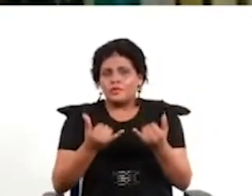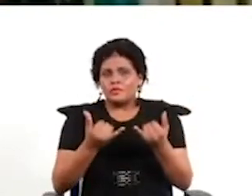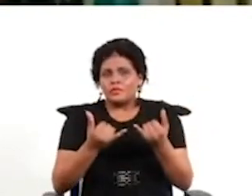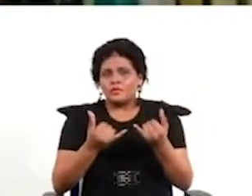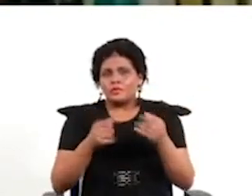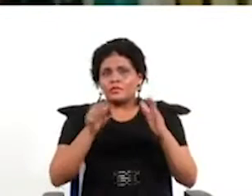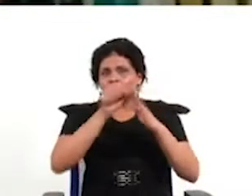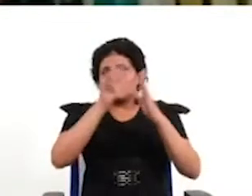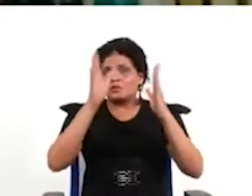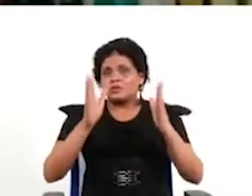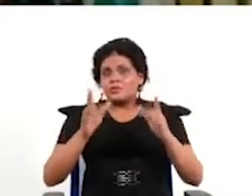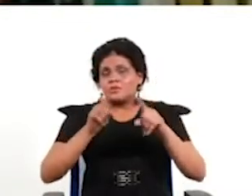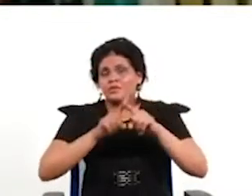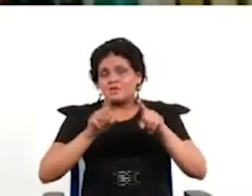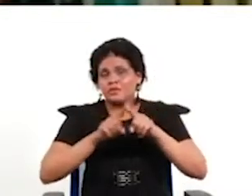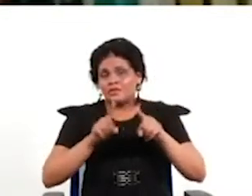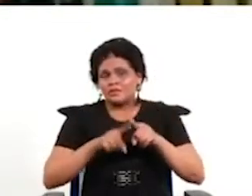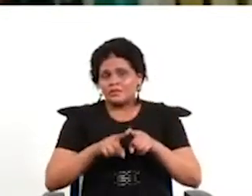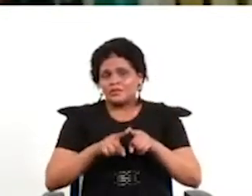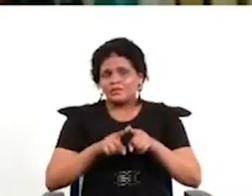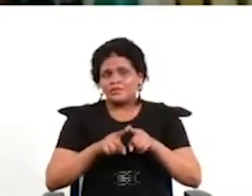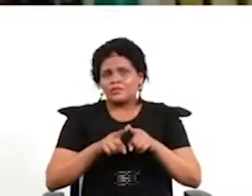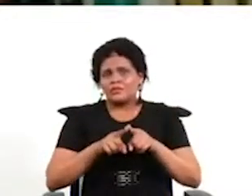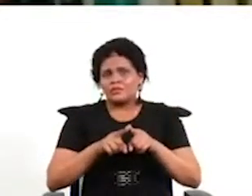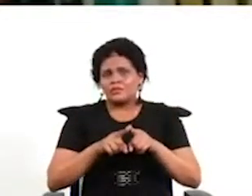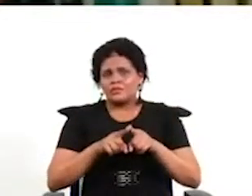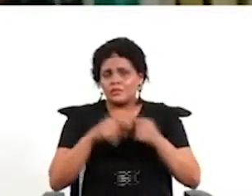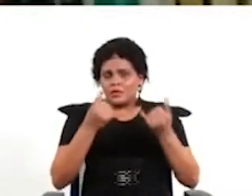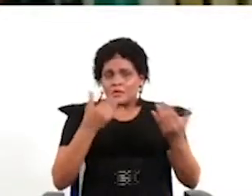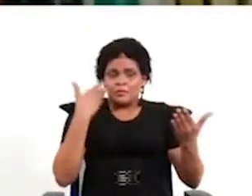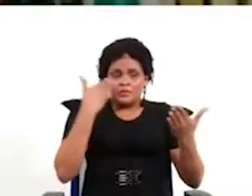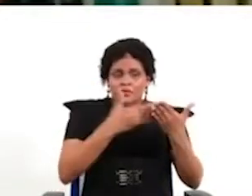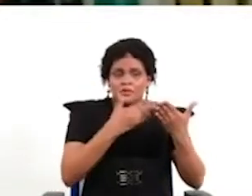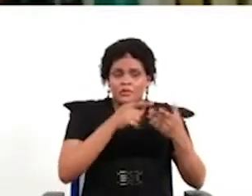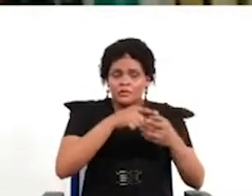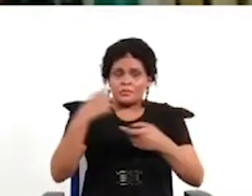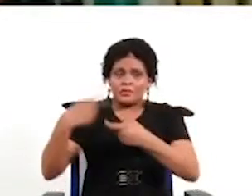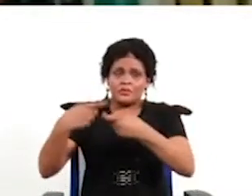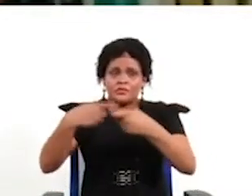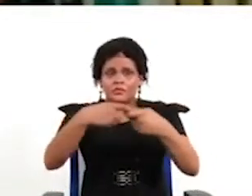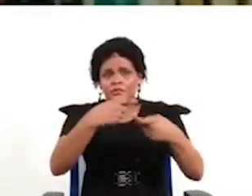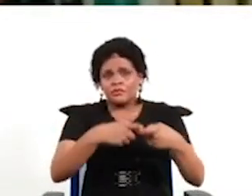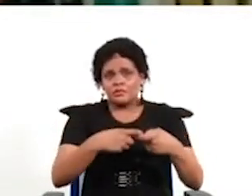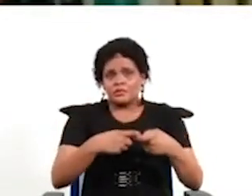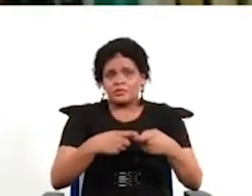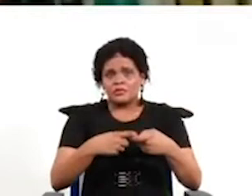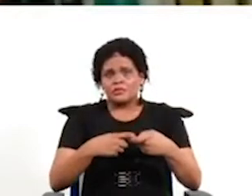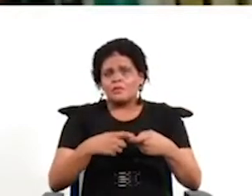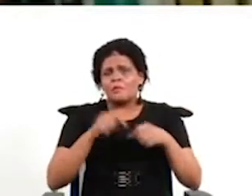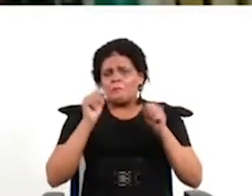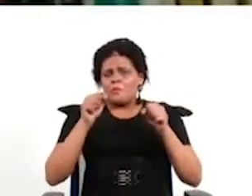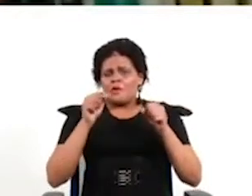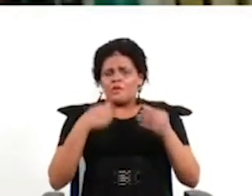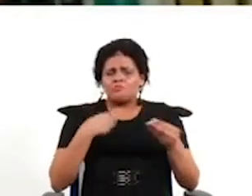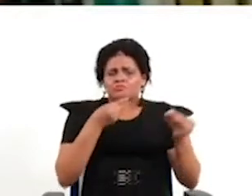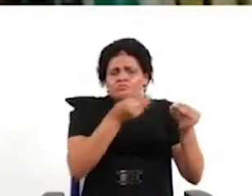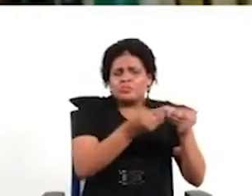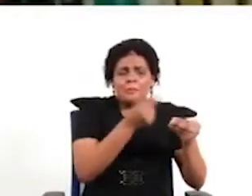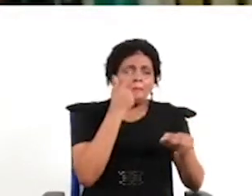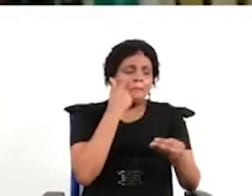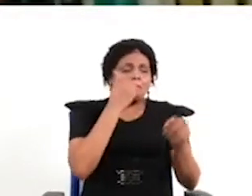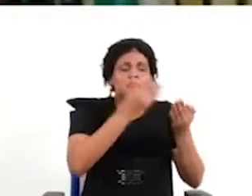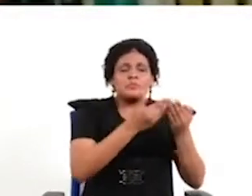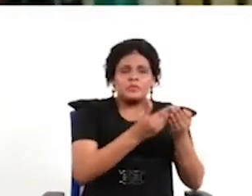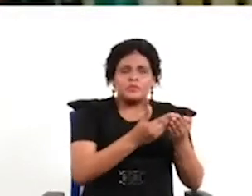un poquito más radicales que yo me inscribo ahí en la propuesta de participación ciudadana apostaríamos porque eso se lleve más